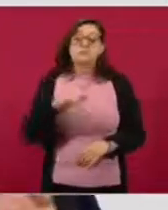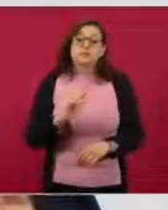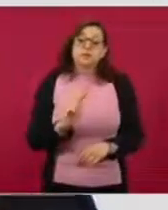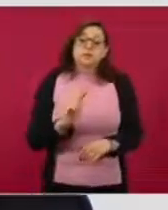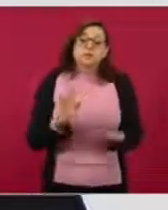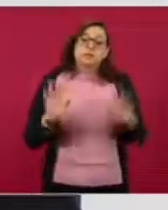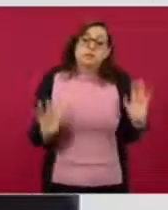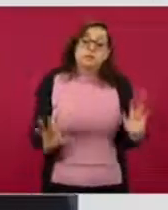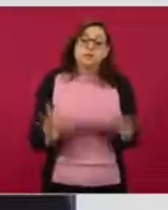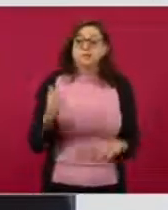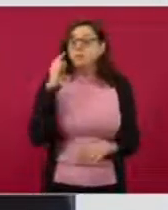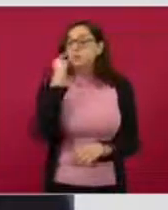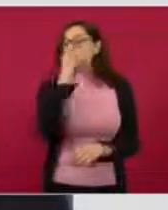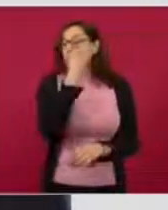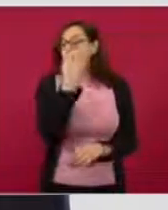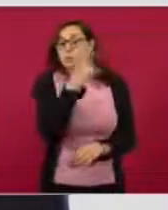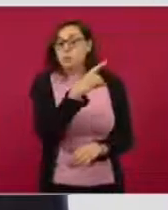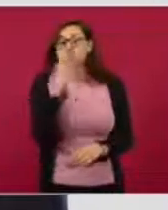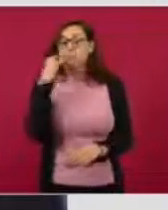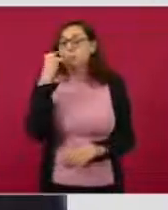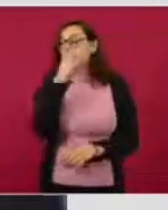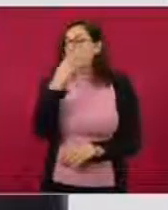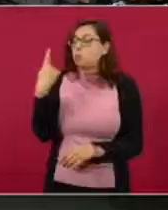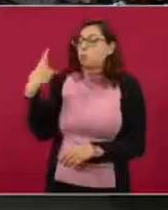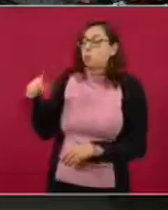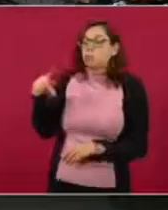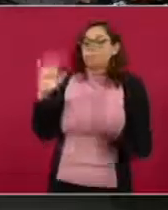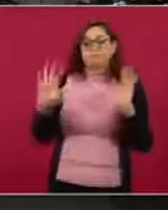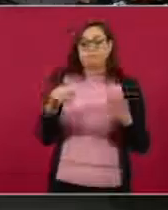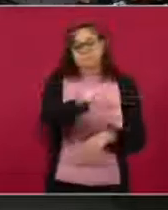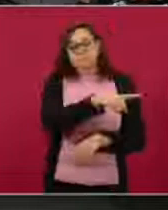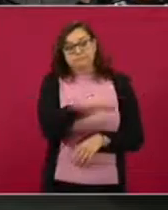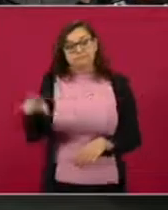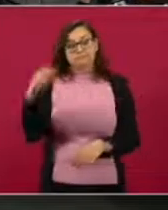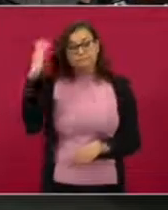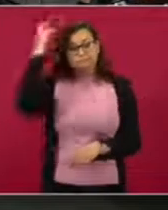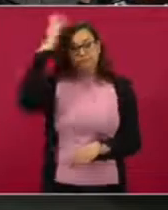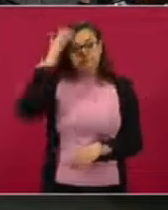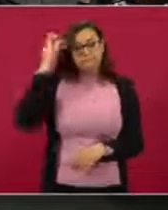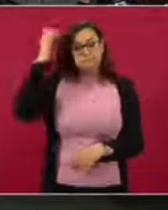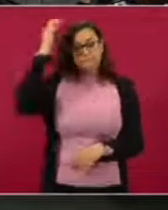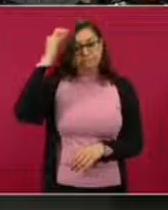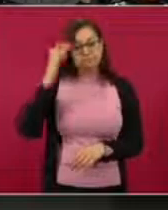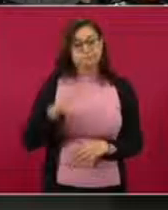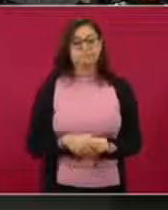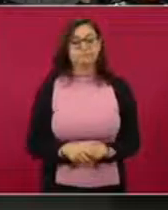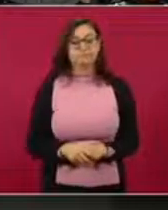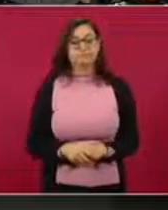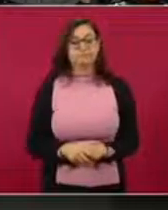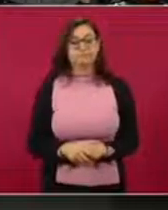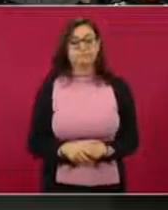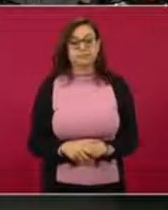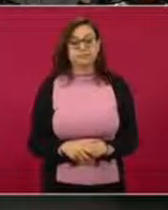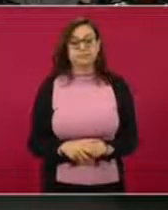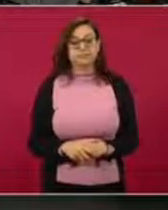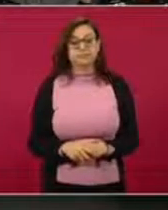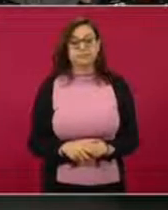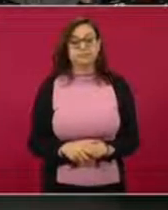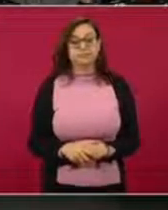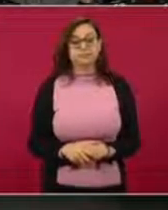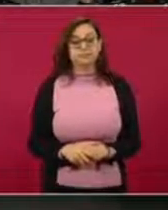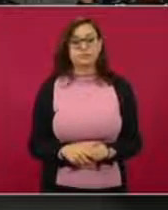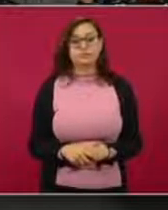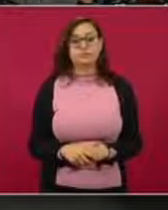su reflexión, porque lo peor es